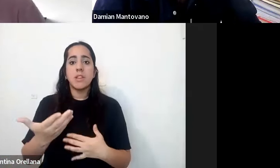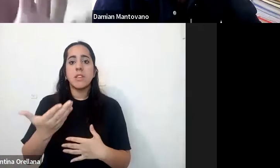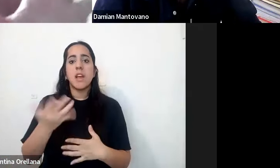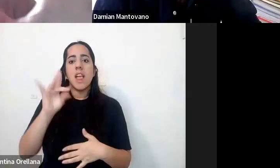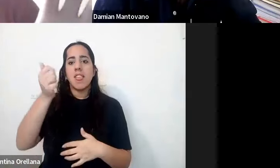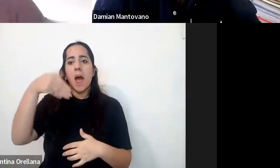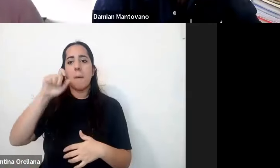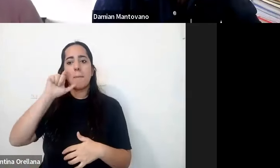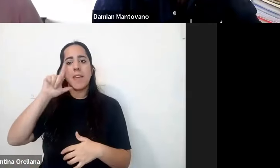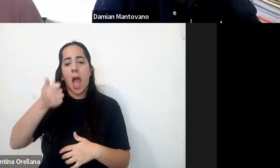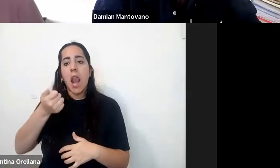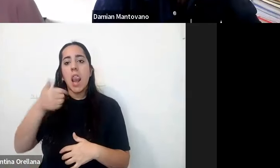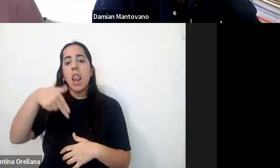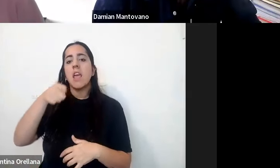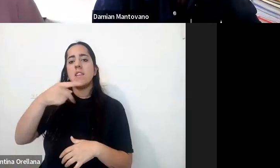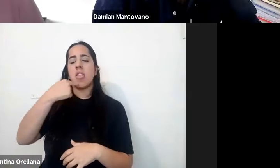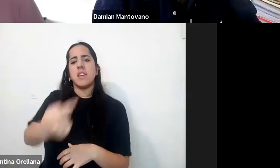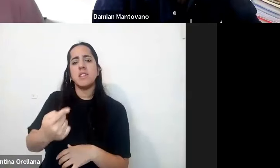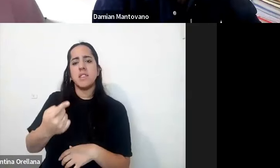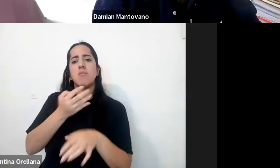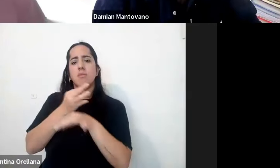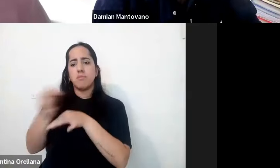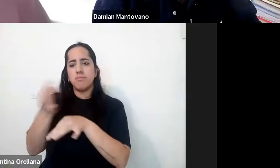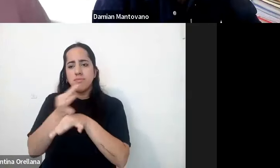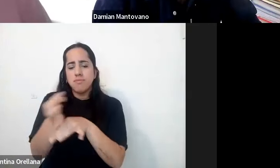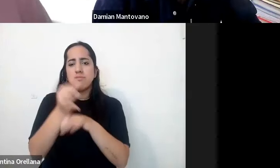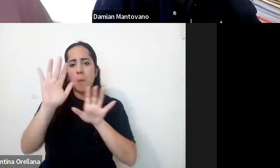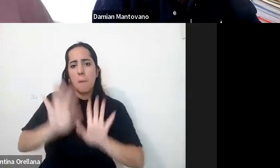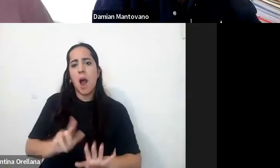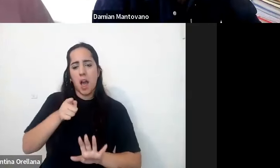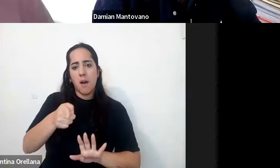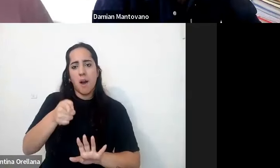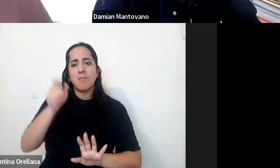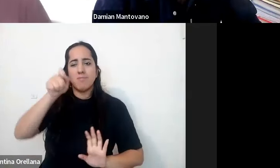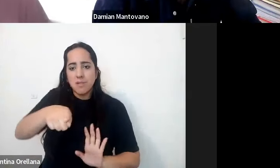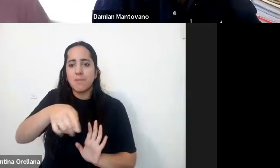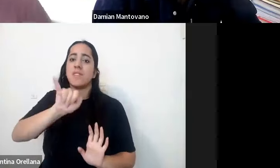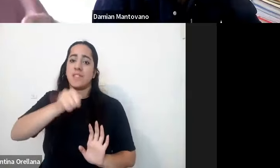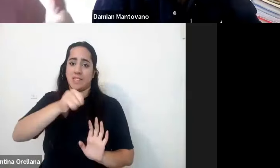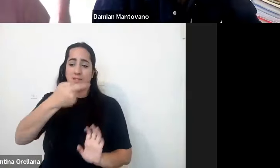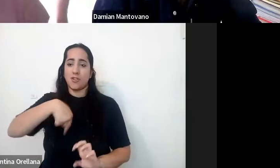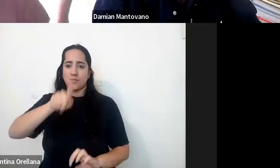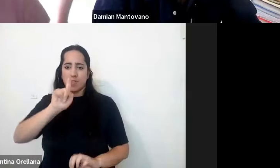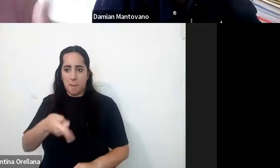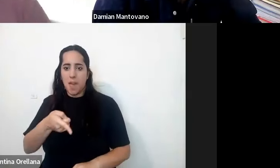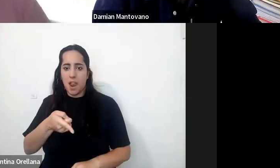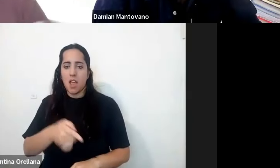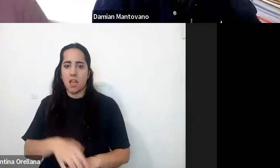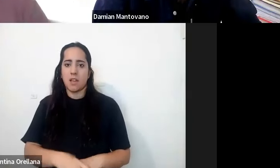decía que se formaban en su especialidad sí nosotros también tenemos un poco eso